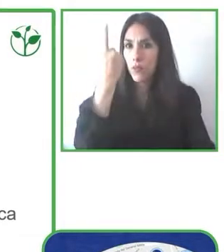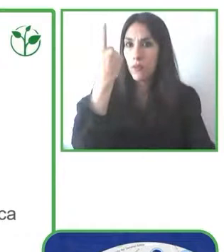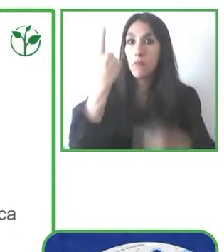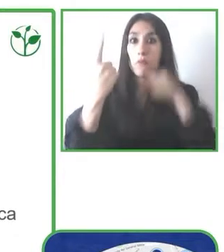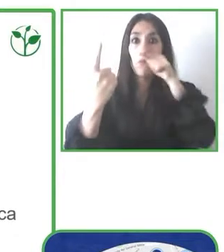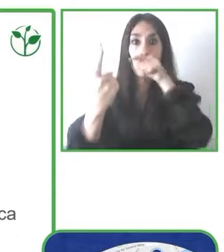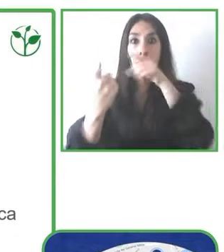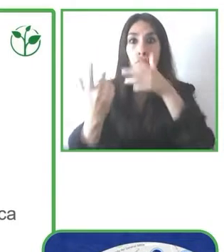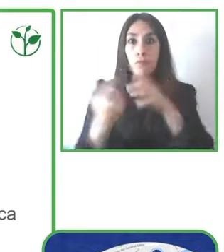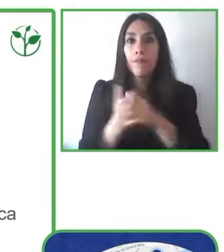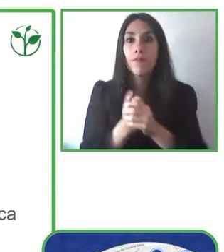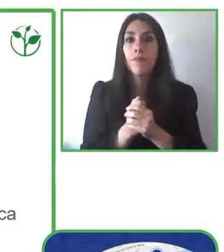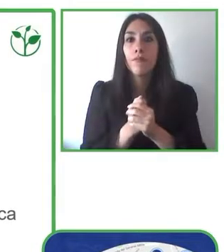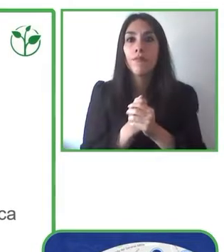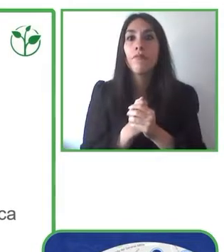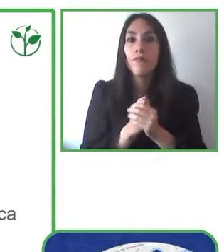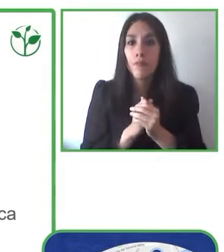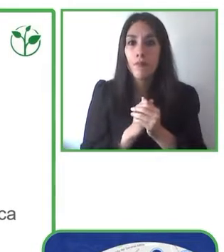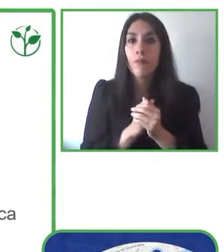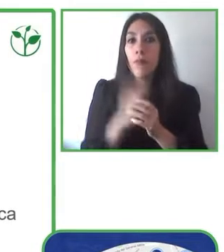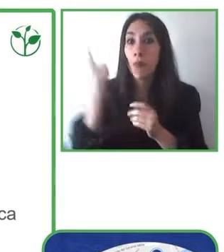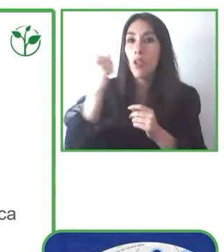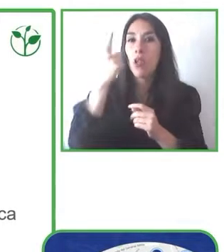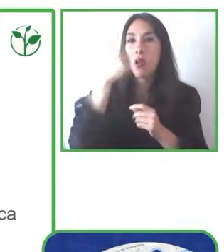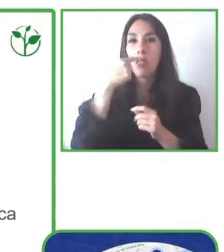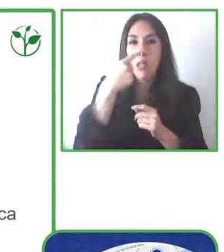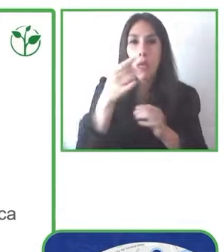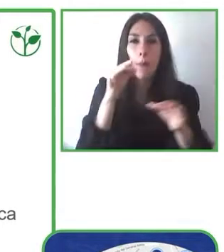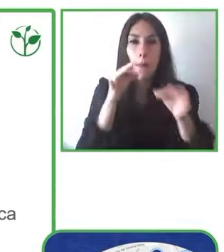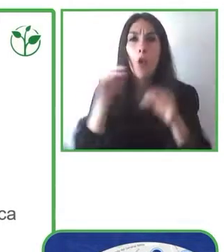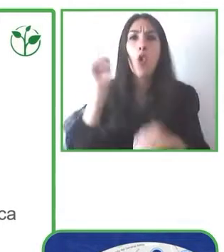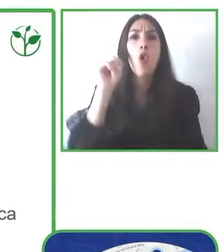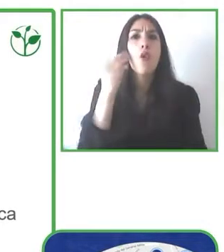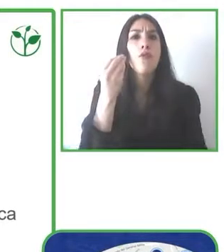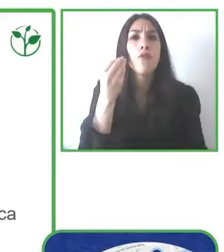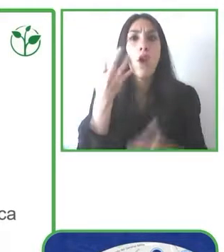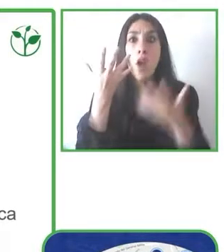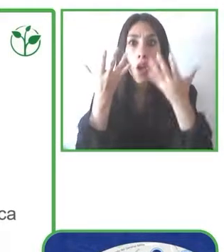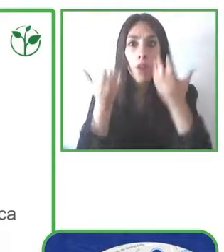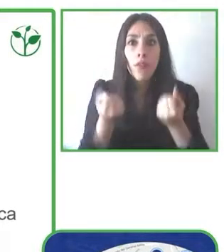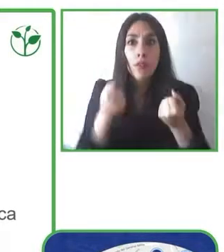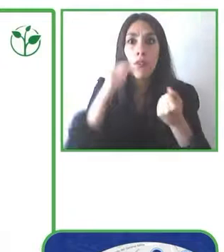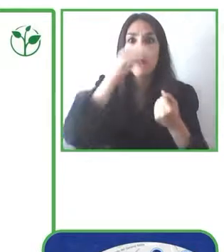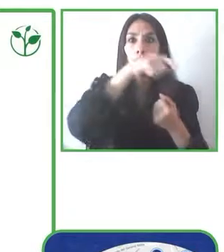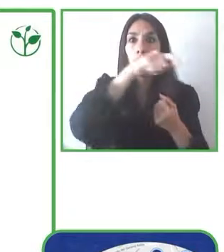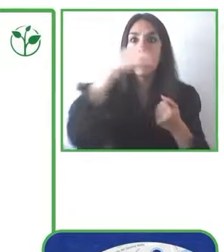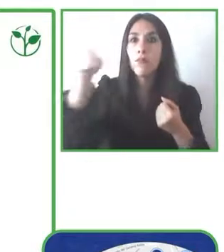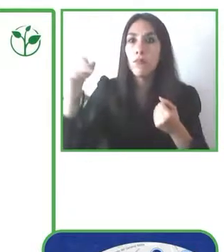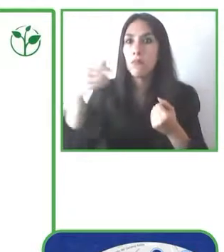dónde están las plazas para personas con discapacidad. Y además, aunque no